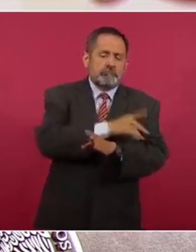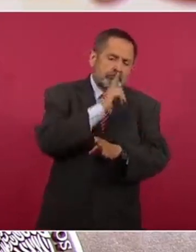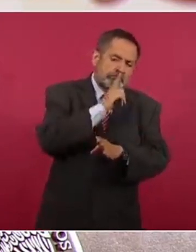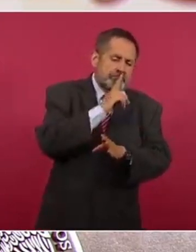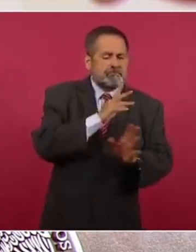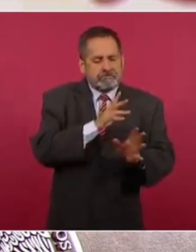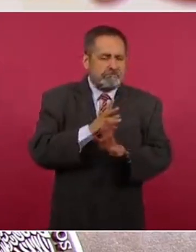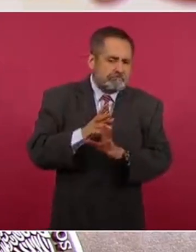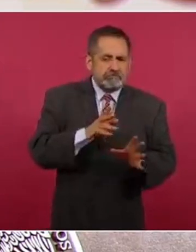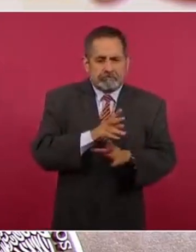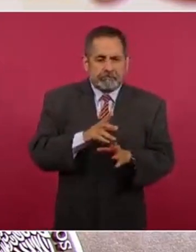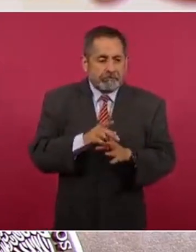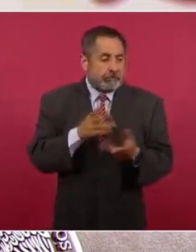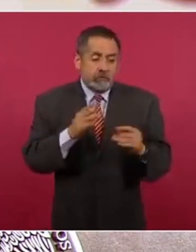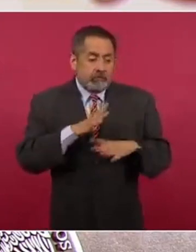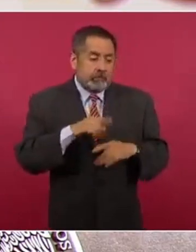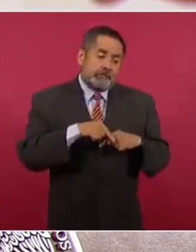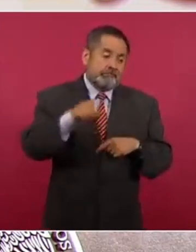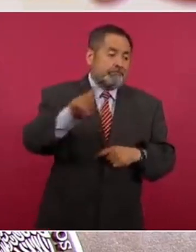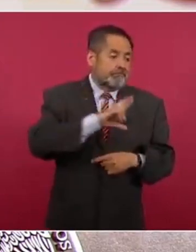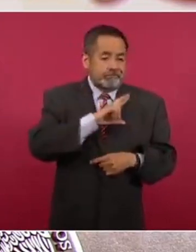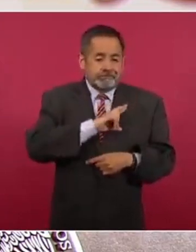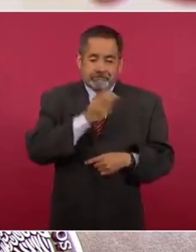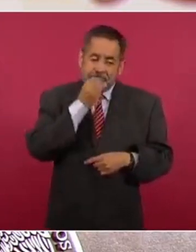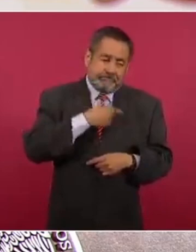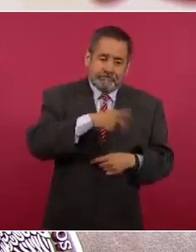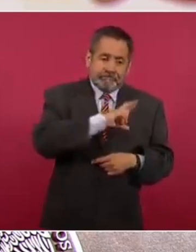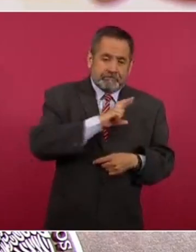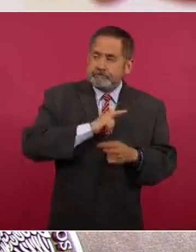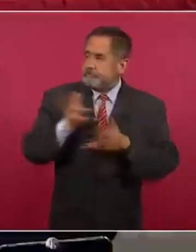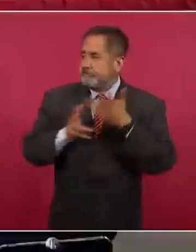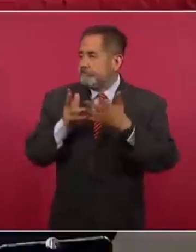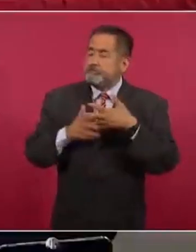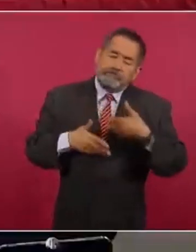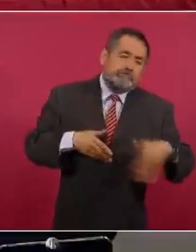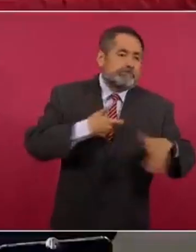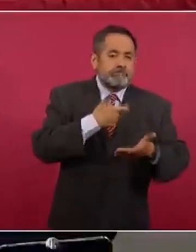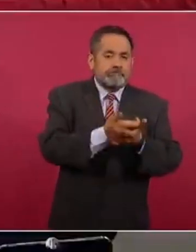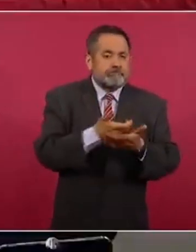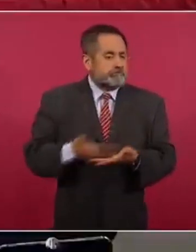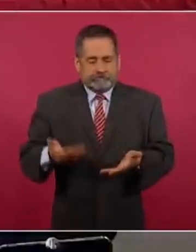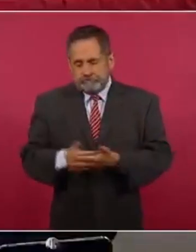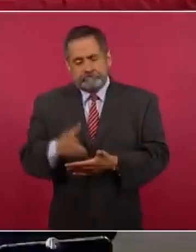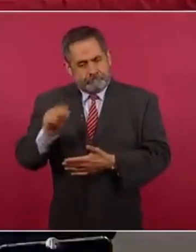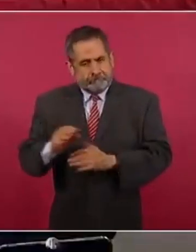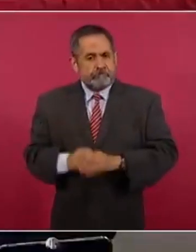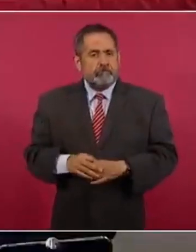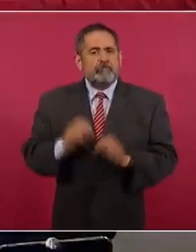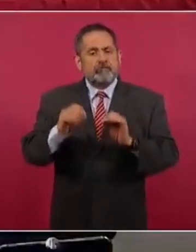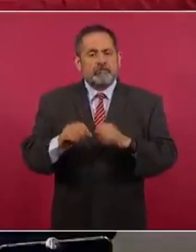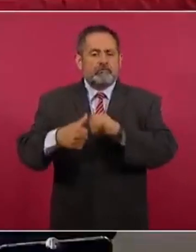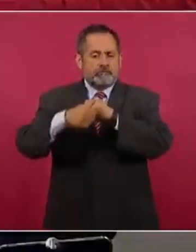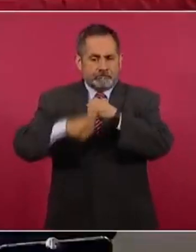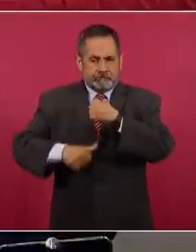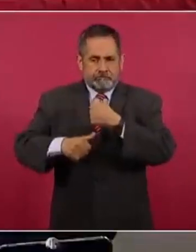seguramente tenían que acudir a una clínica privada y resolver con sus propios recursos. O en el tema de cirugías, que